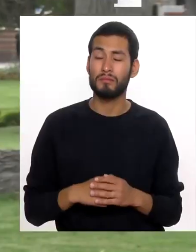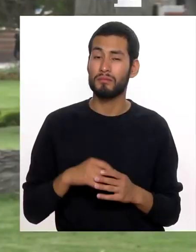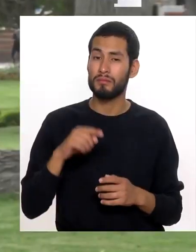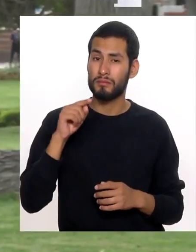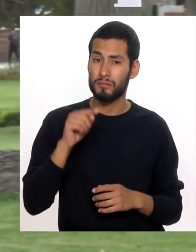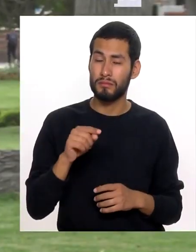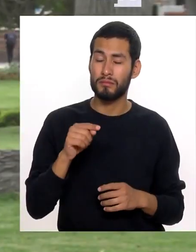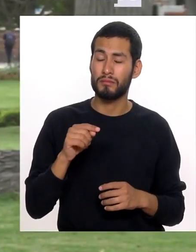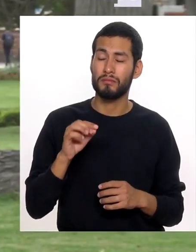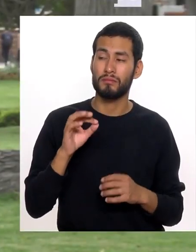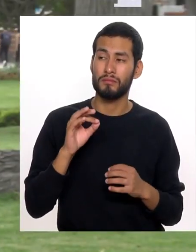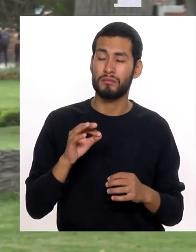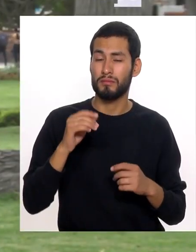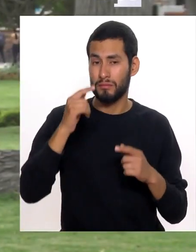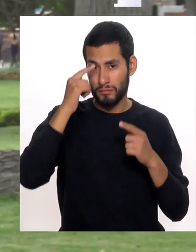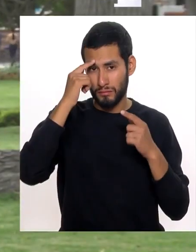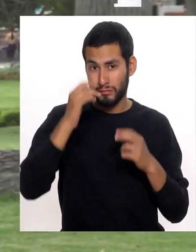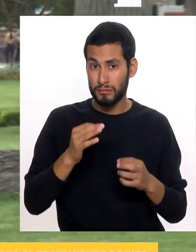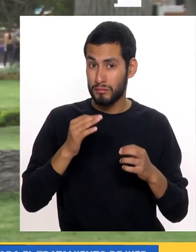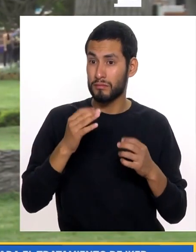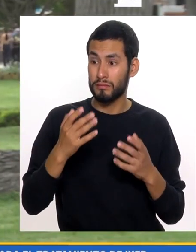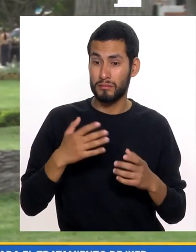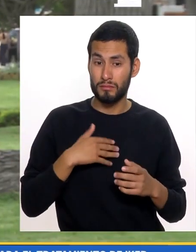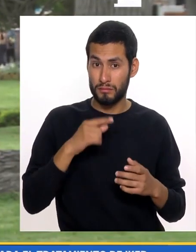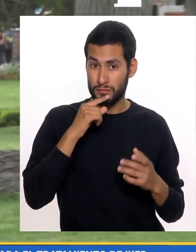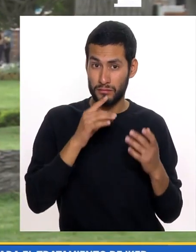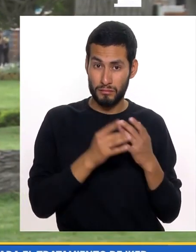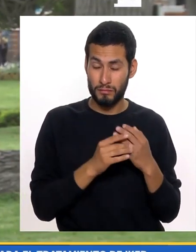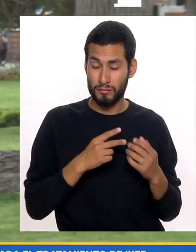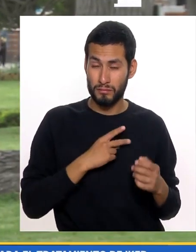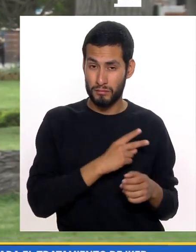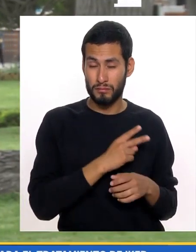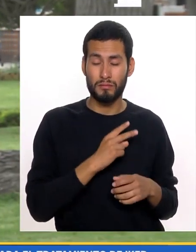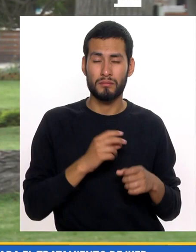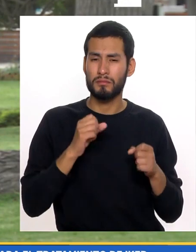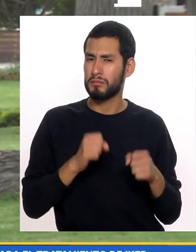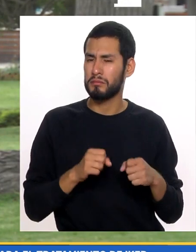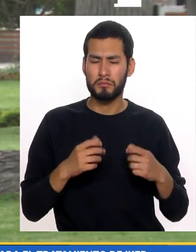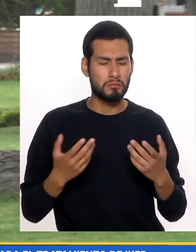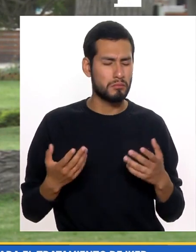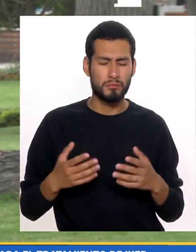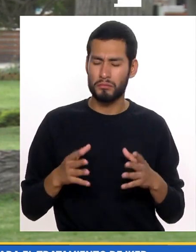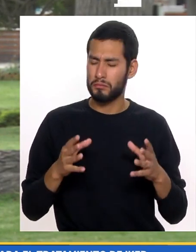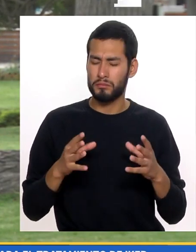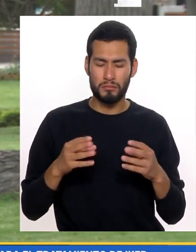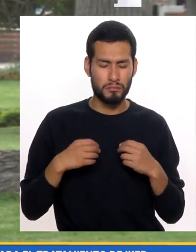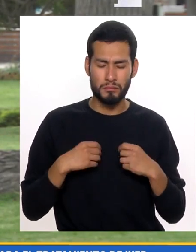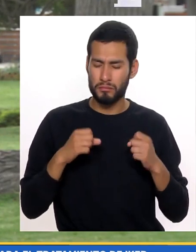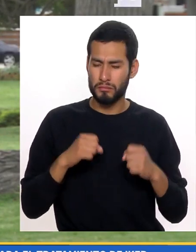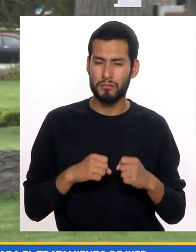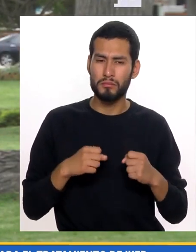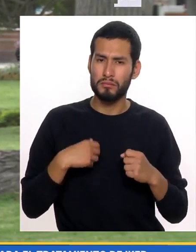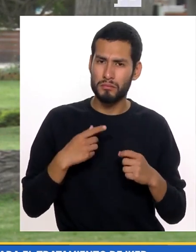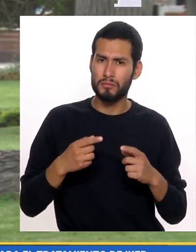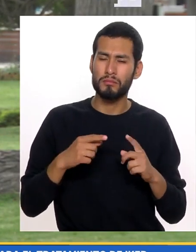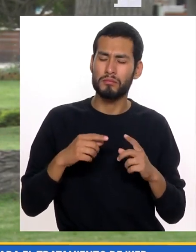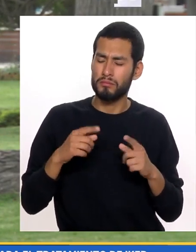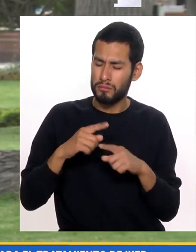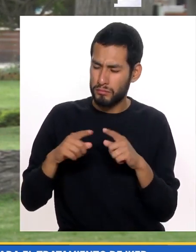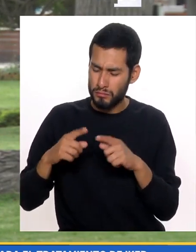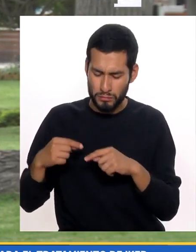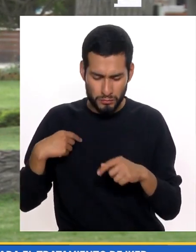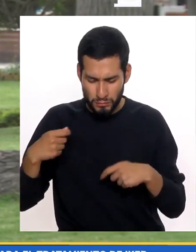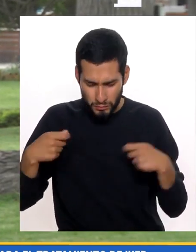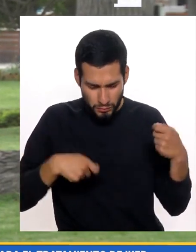Y ahí Decidimos Con mi esposa Ah y bueno Ya se nos agotaron